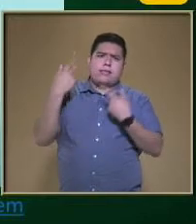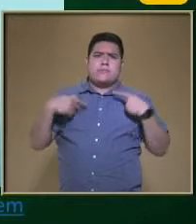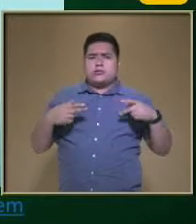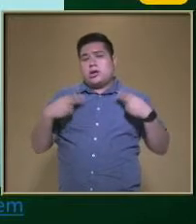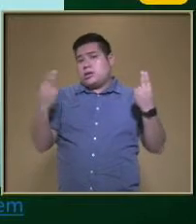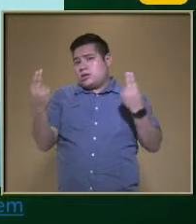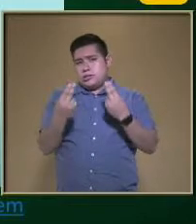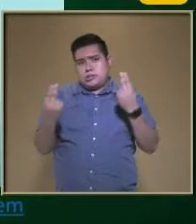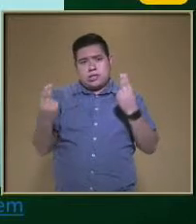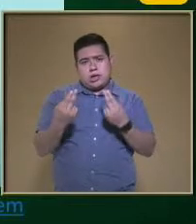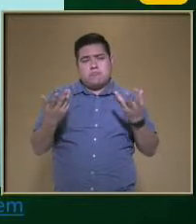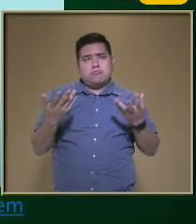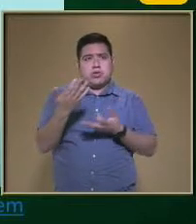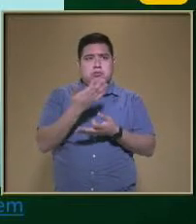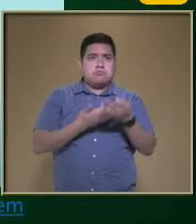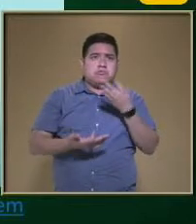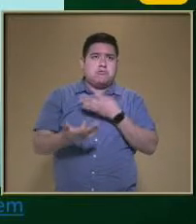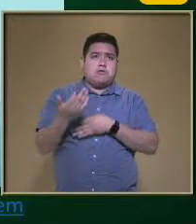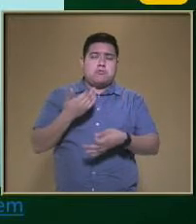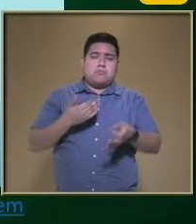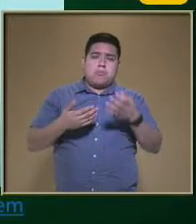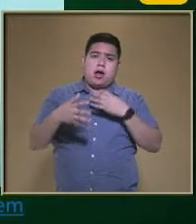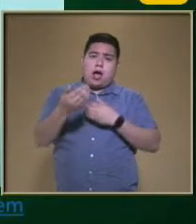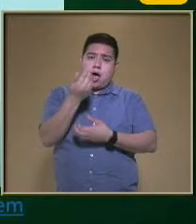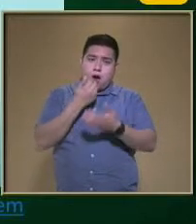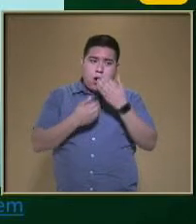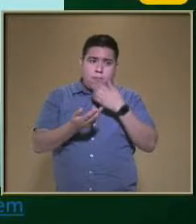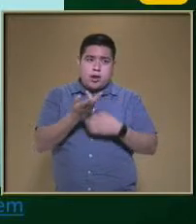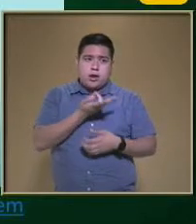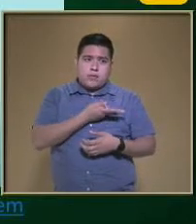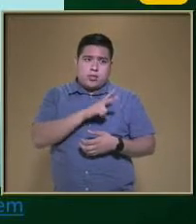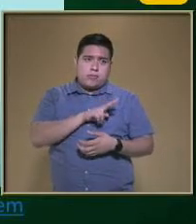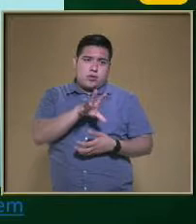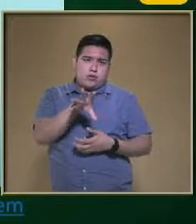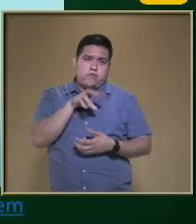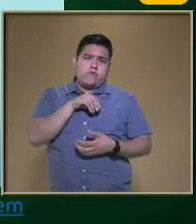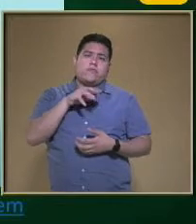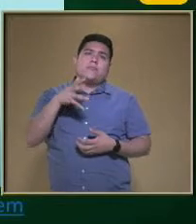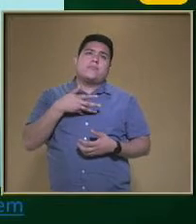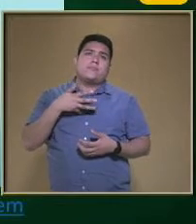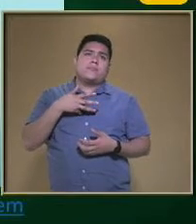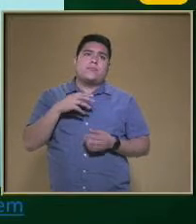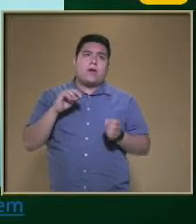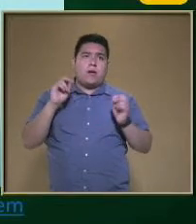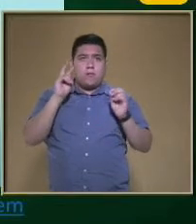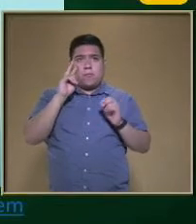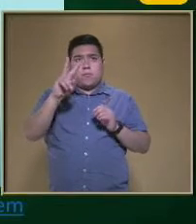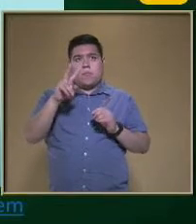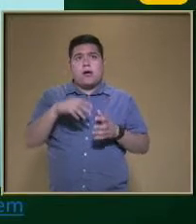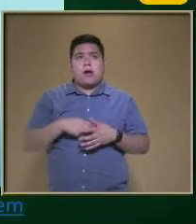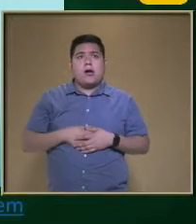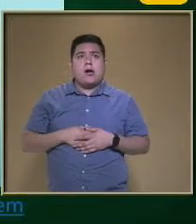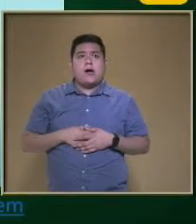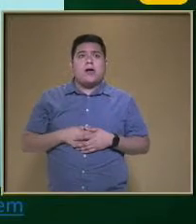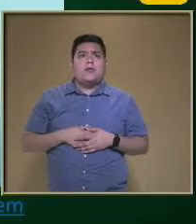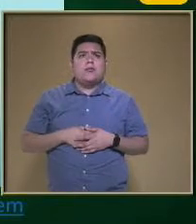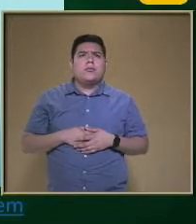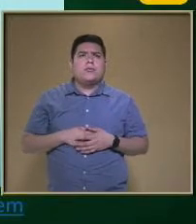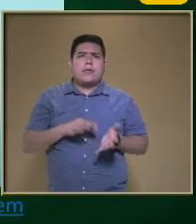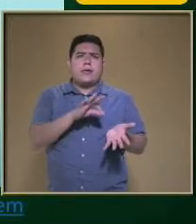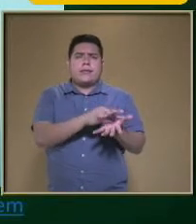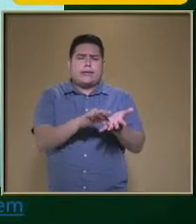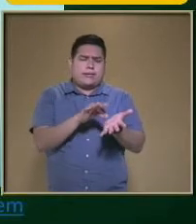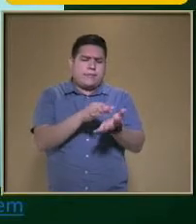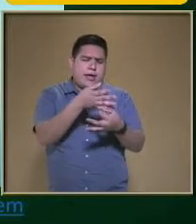Las sustancias O nutrientes Para realizar Sus funciones Vitales Y aquí nos lo menciona En la pantalla Desde las bacterias Hasta los